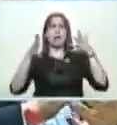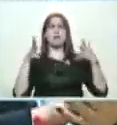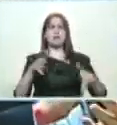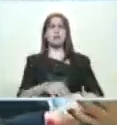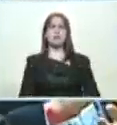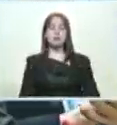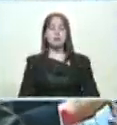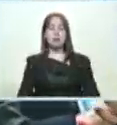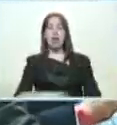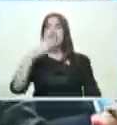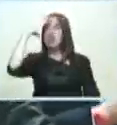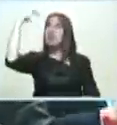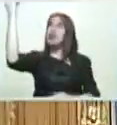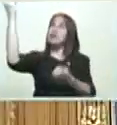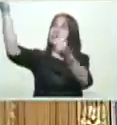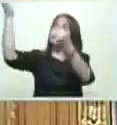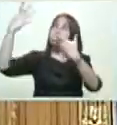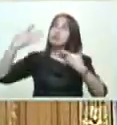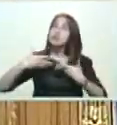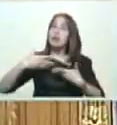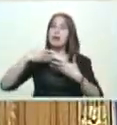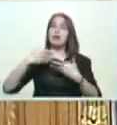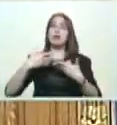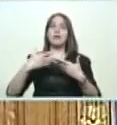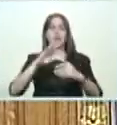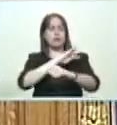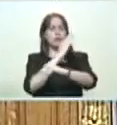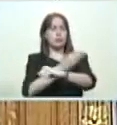lograrlo con el favor de Dios todopoderoso.